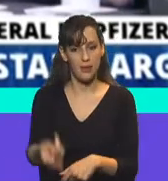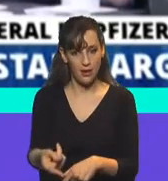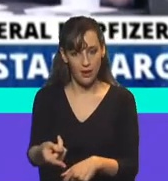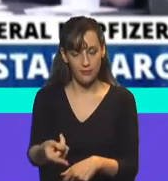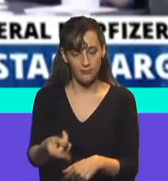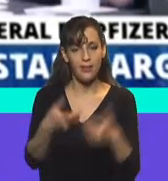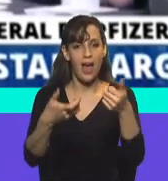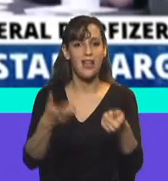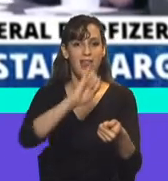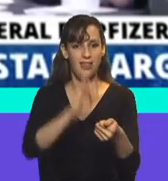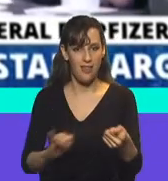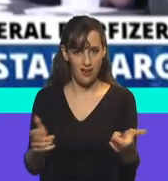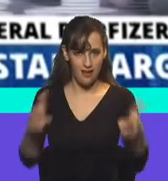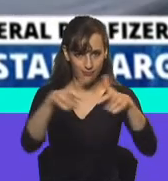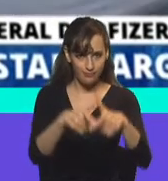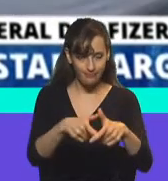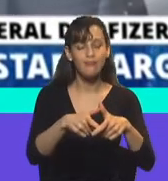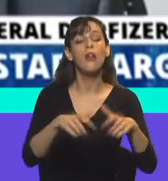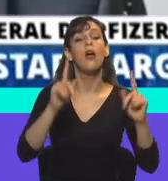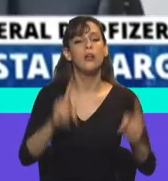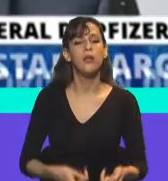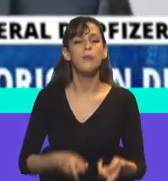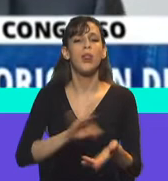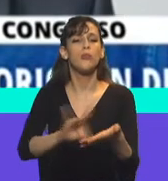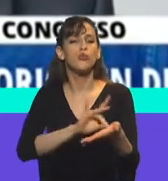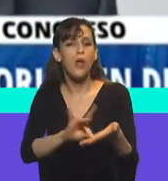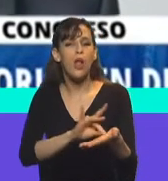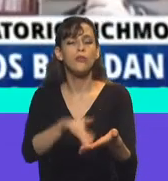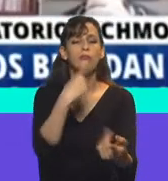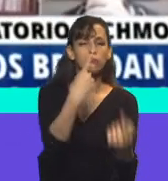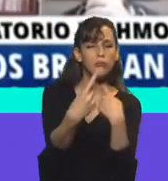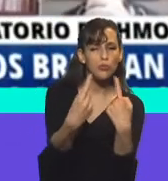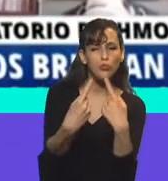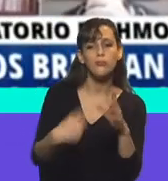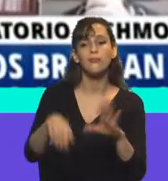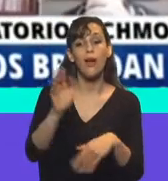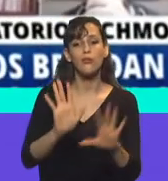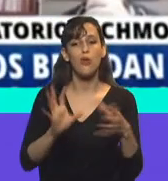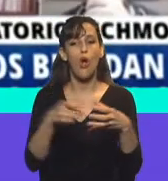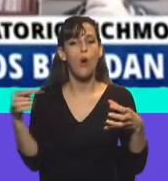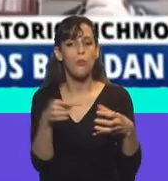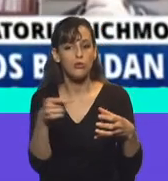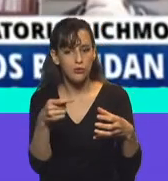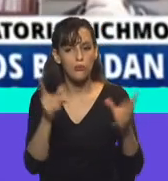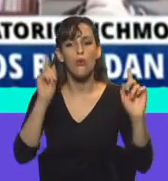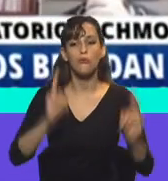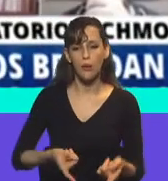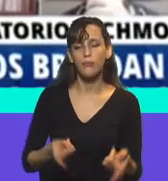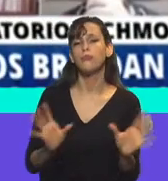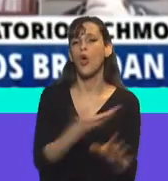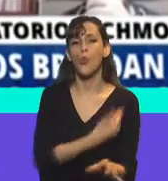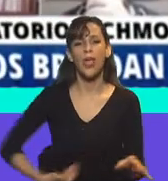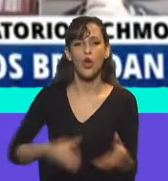Y también, claro, va a haber preguntas por parte de los diputados, principalmente de la oposición. También hay preguntas de los diputados del oficialismo